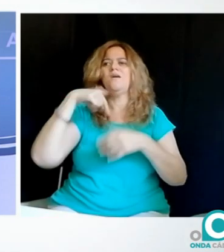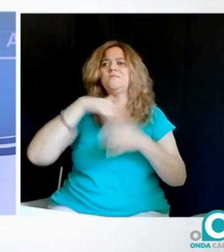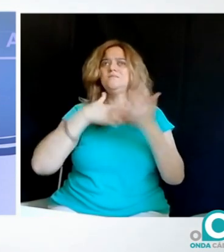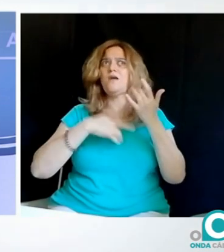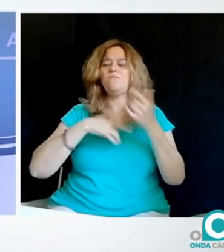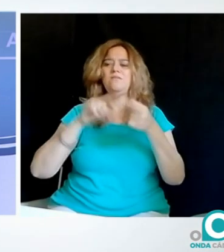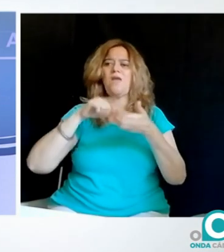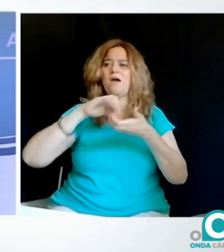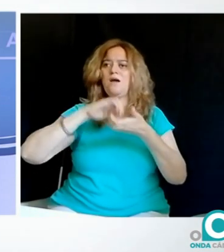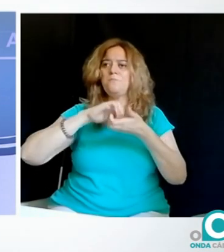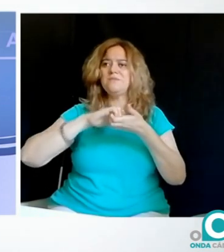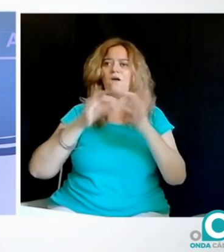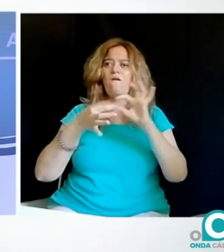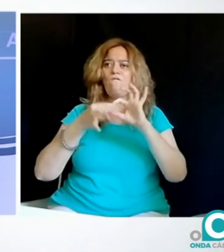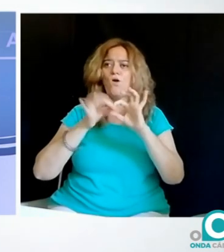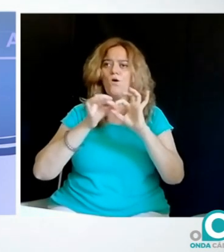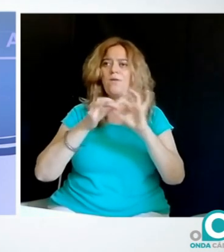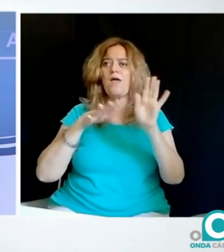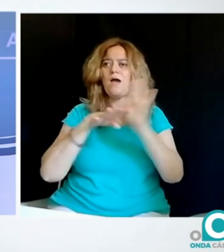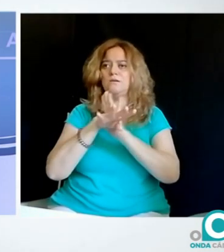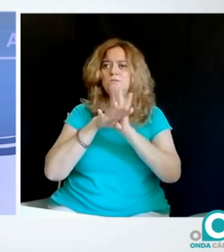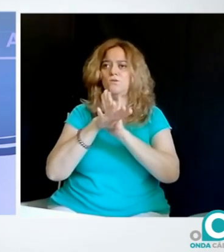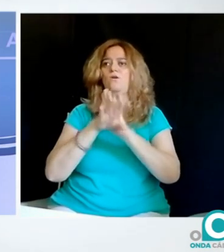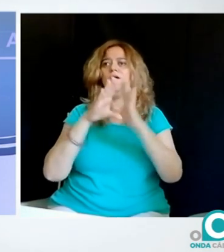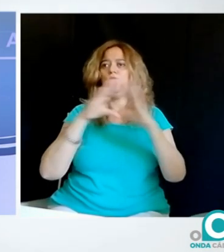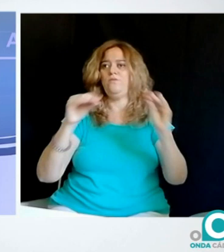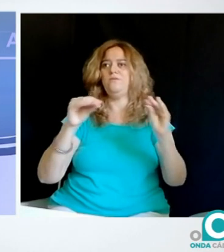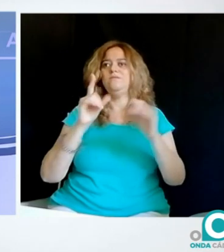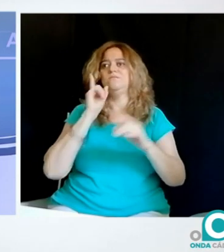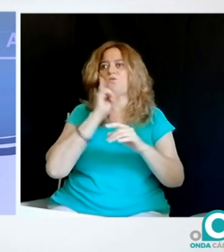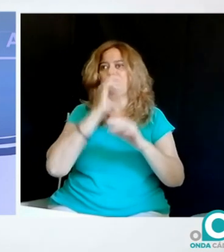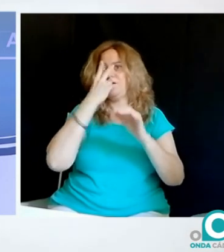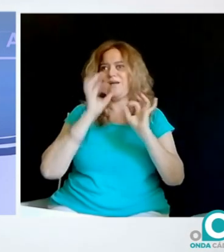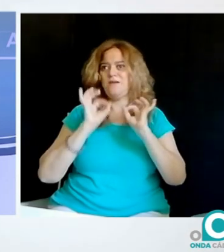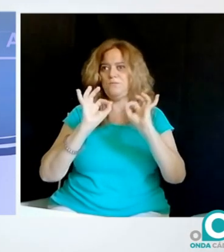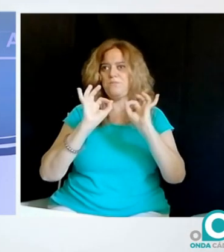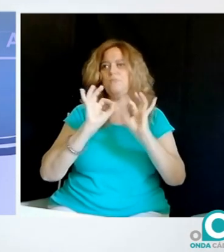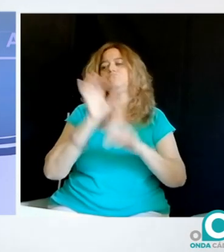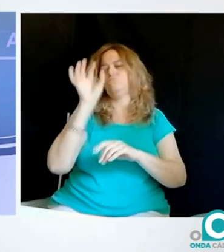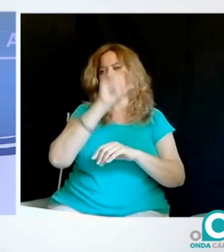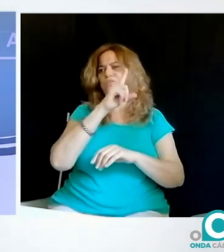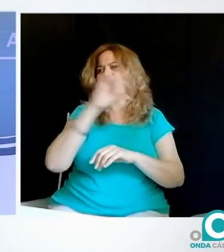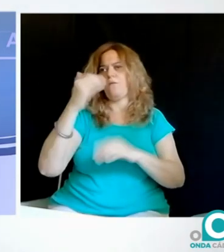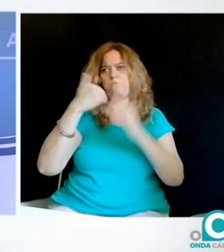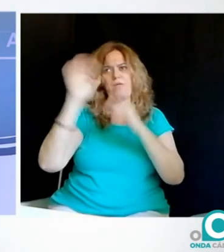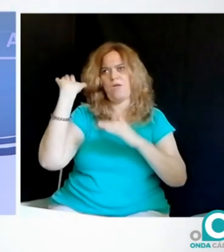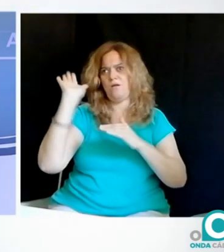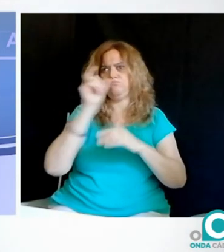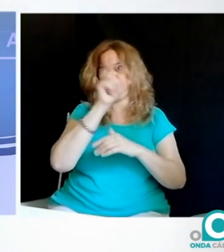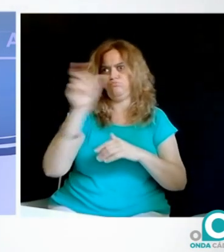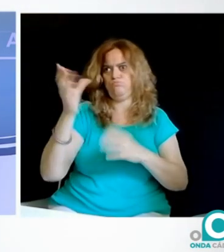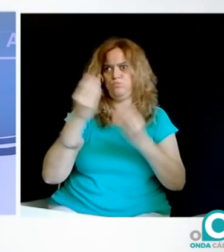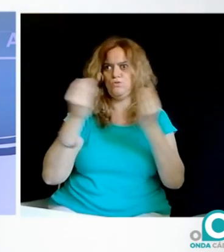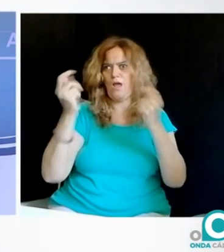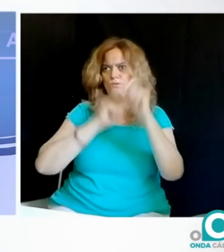bueno, pues, participan muchísimas personas de todo el lado de, bueno, tanto dentro de España como quien se quiera conectar desde fuera.